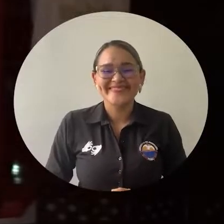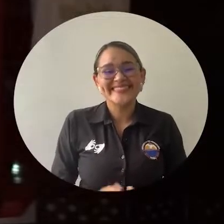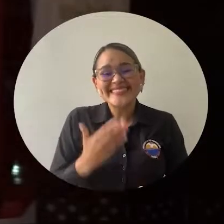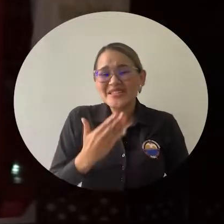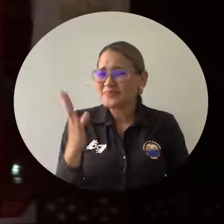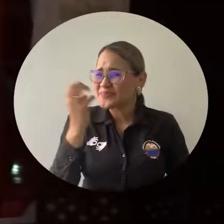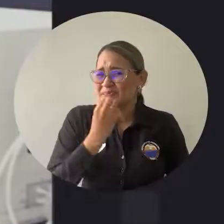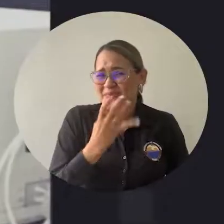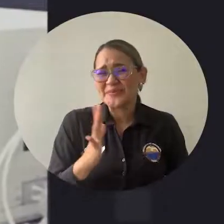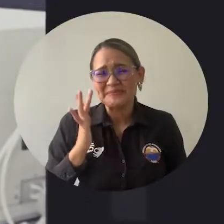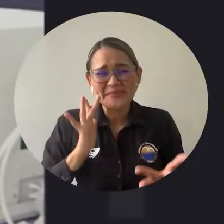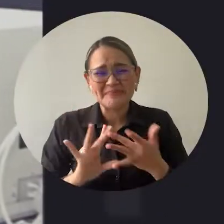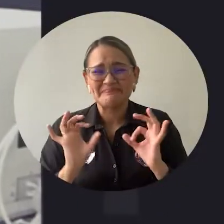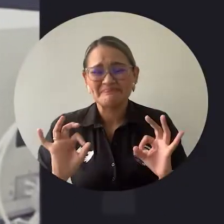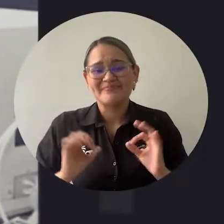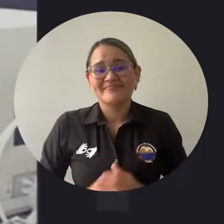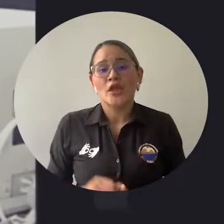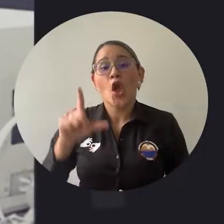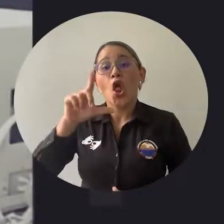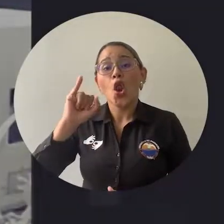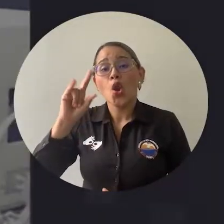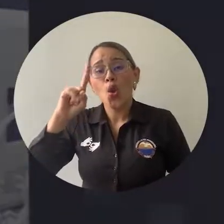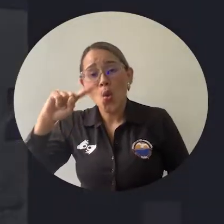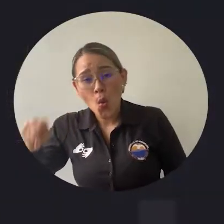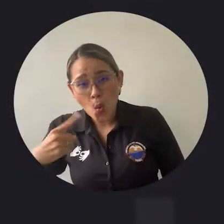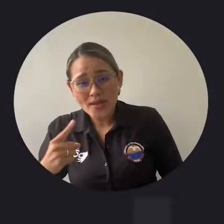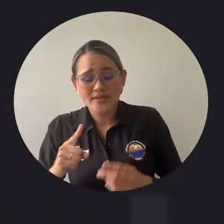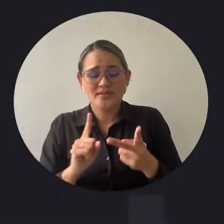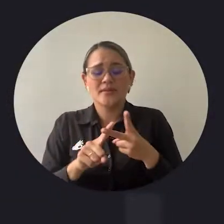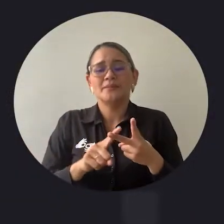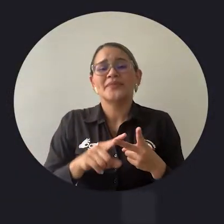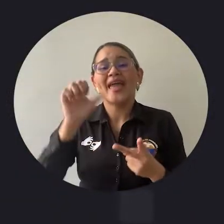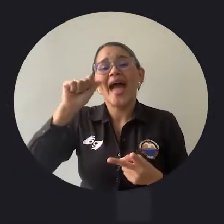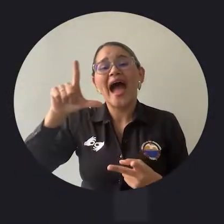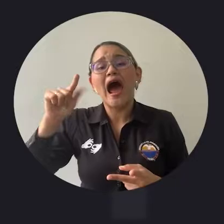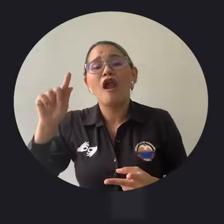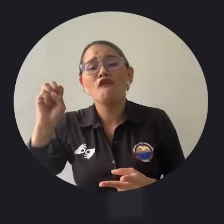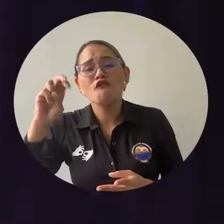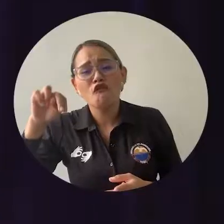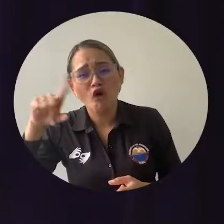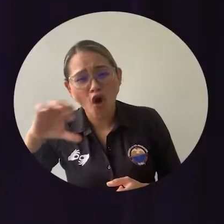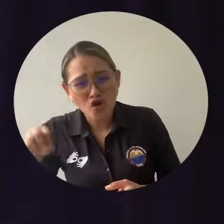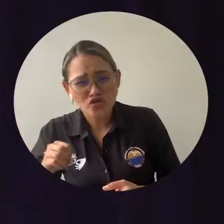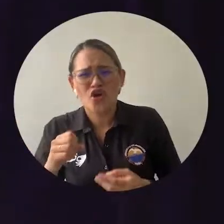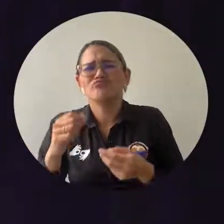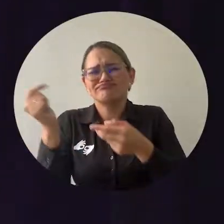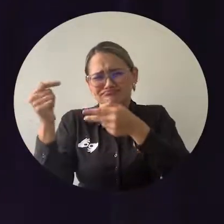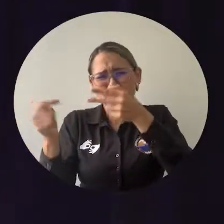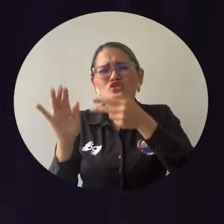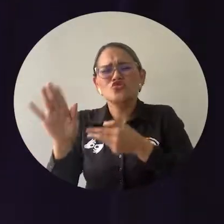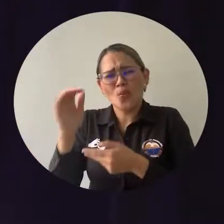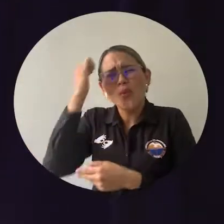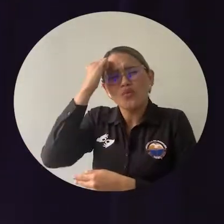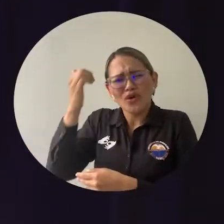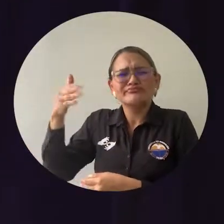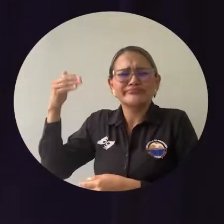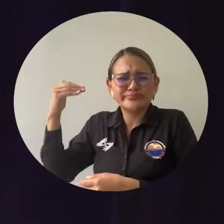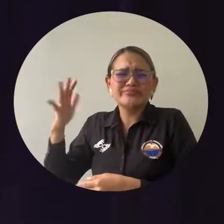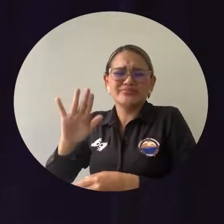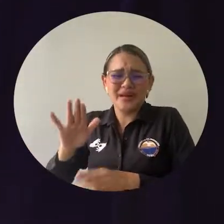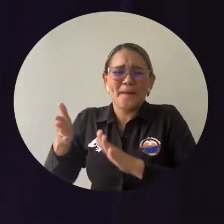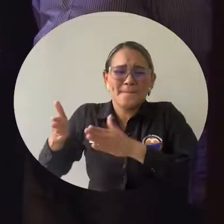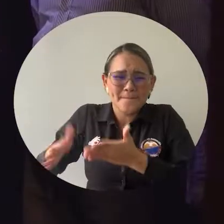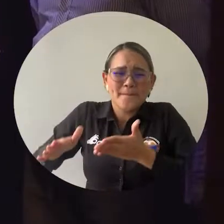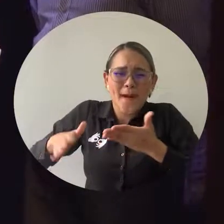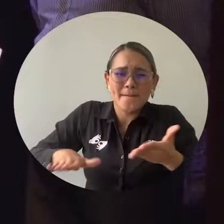qué bonito evento. Luis Gutiérrez Moreno y Alfonso Mendoza Sequeira fueron algunos de los profesores fallecidos